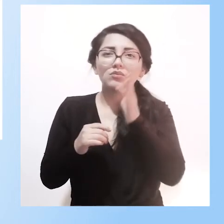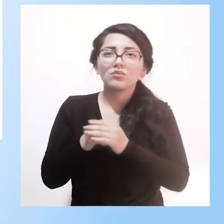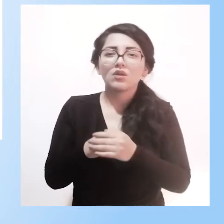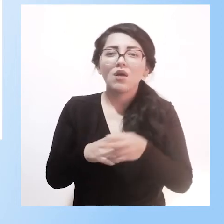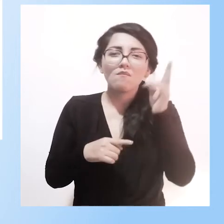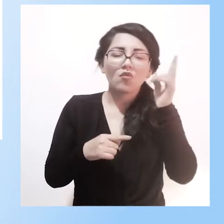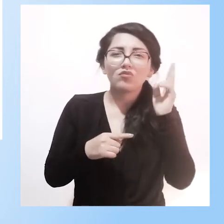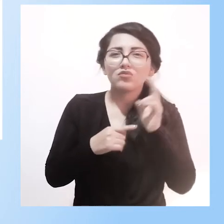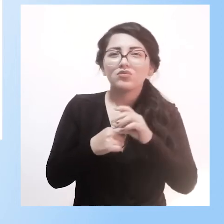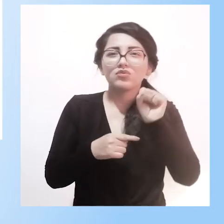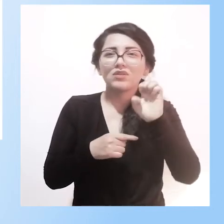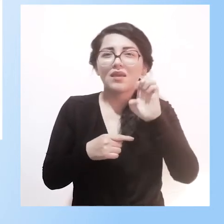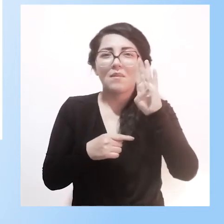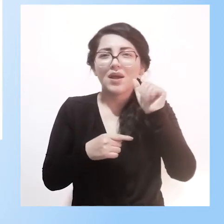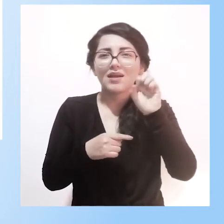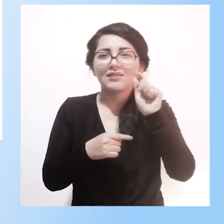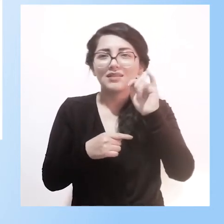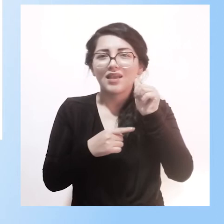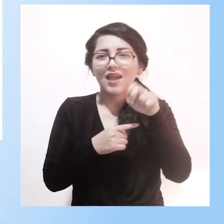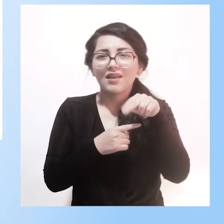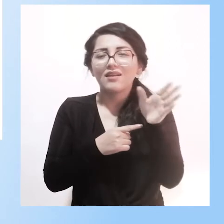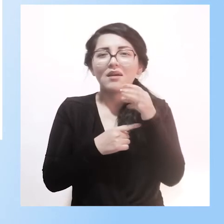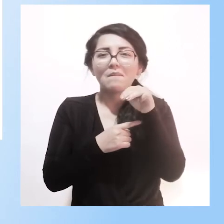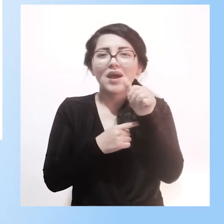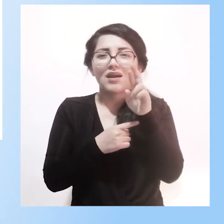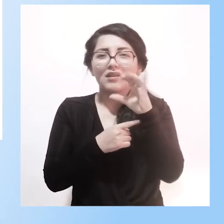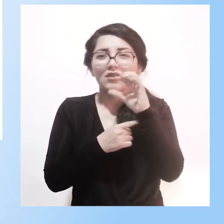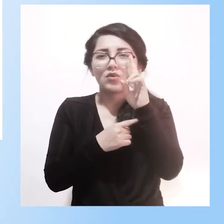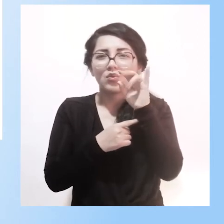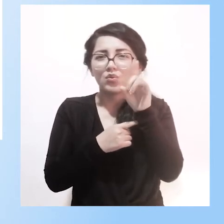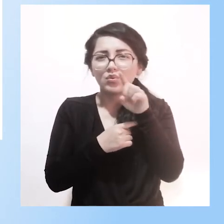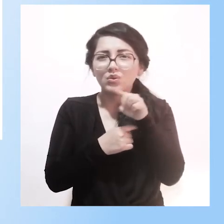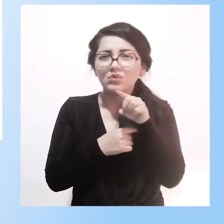Sebastián, profesora Mari Cruz, profesora Olga, como dijo Tamara.